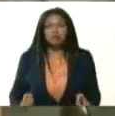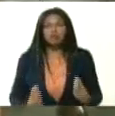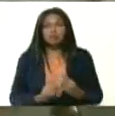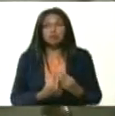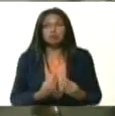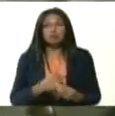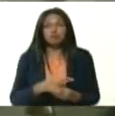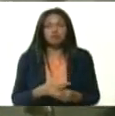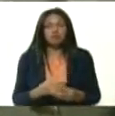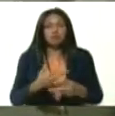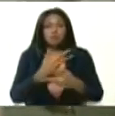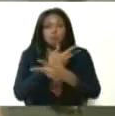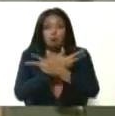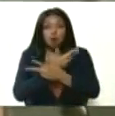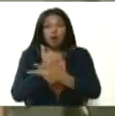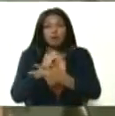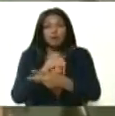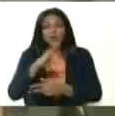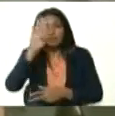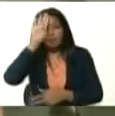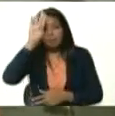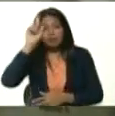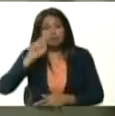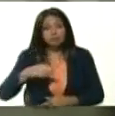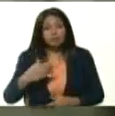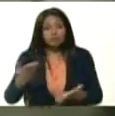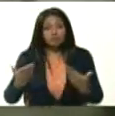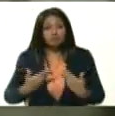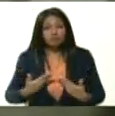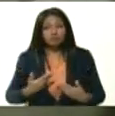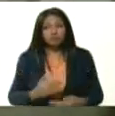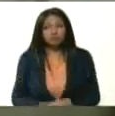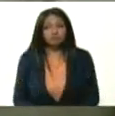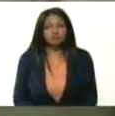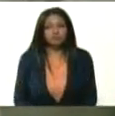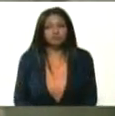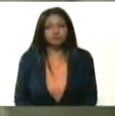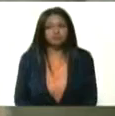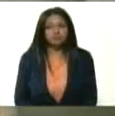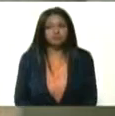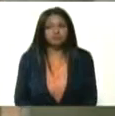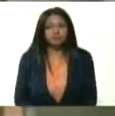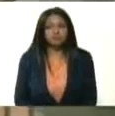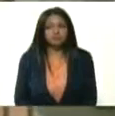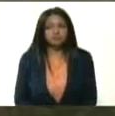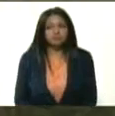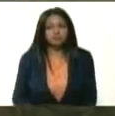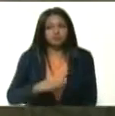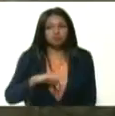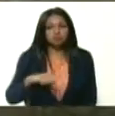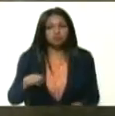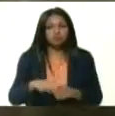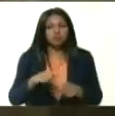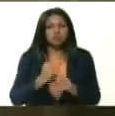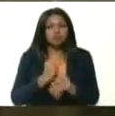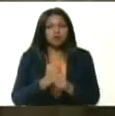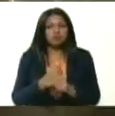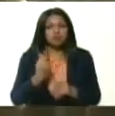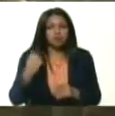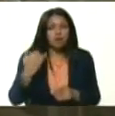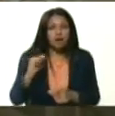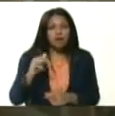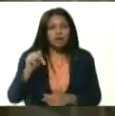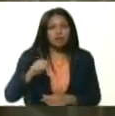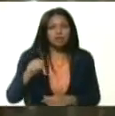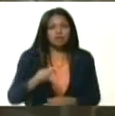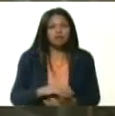una videoconferencia con expertos alemanes. Es decir, estamos no solamente trabajando con los que tenemos aquí, sino a